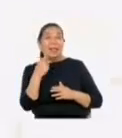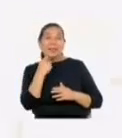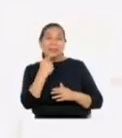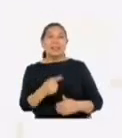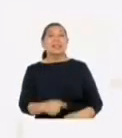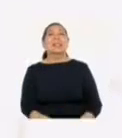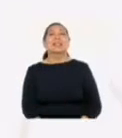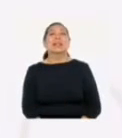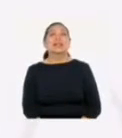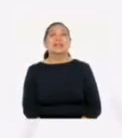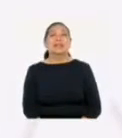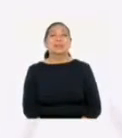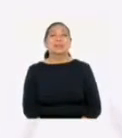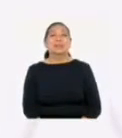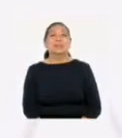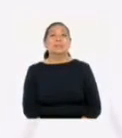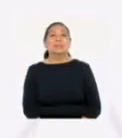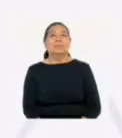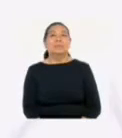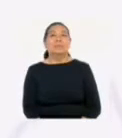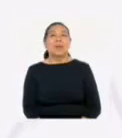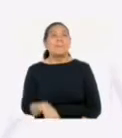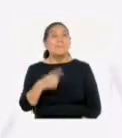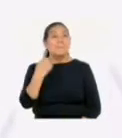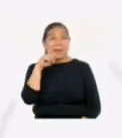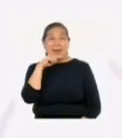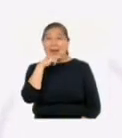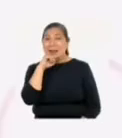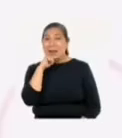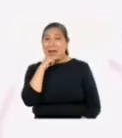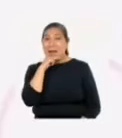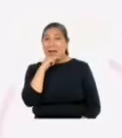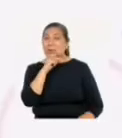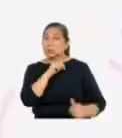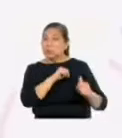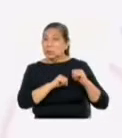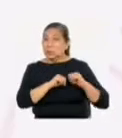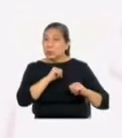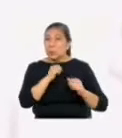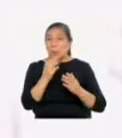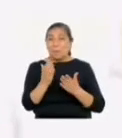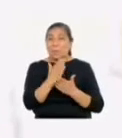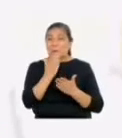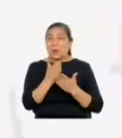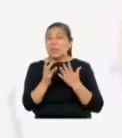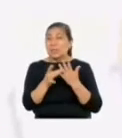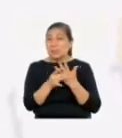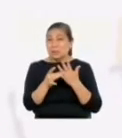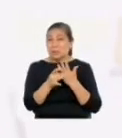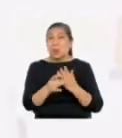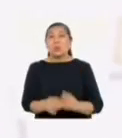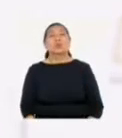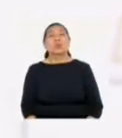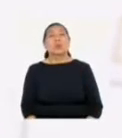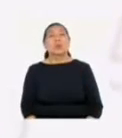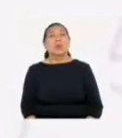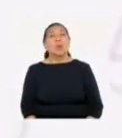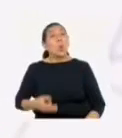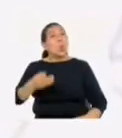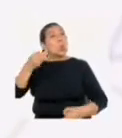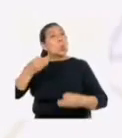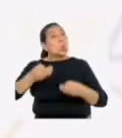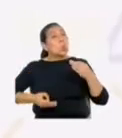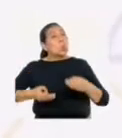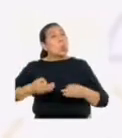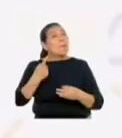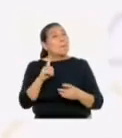siguiente. Fuente E. Para las mujeres, víctimas usuales de los conflictos maritales, el recurrir a los